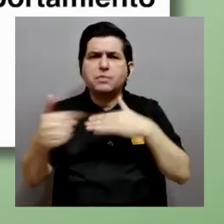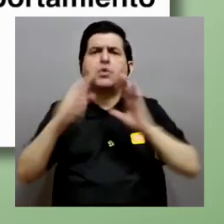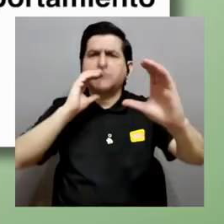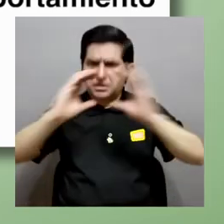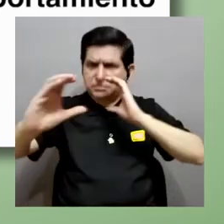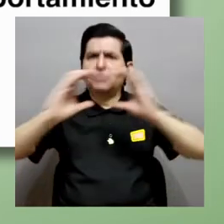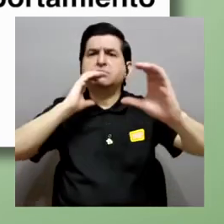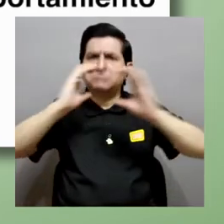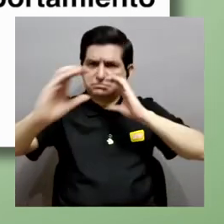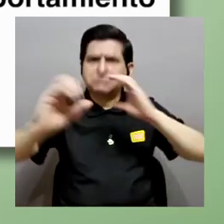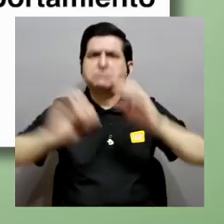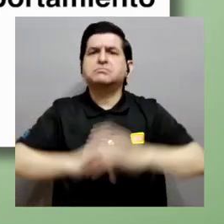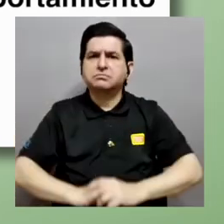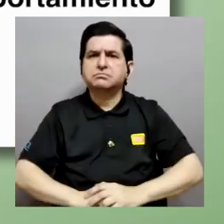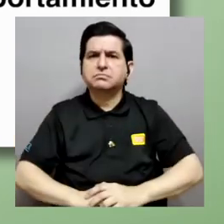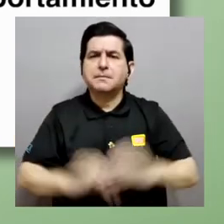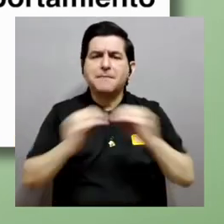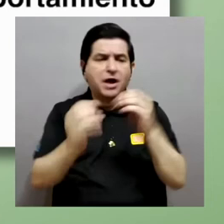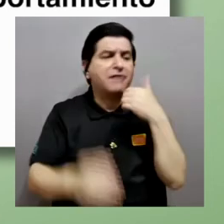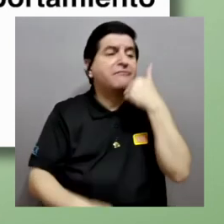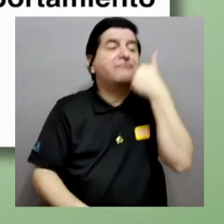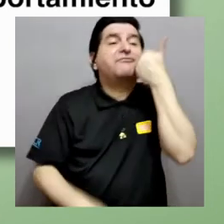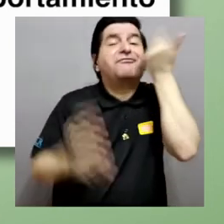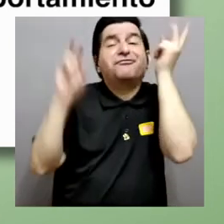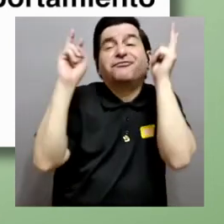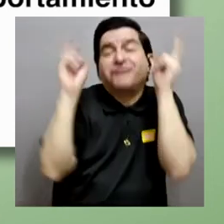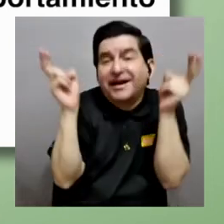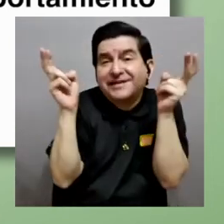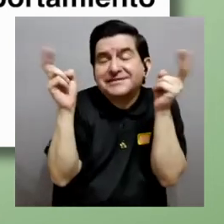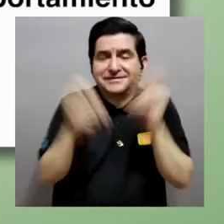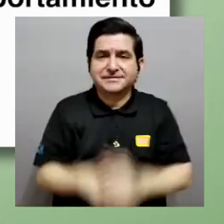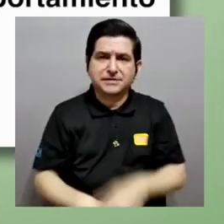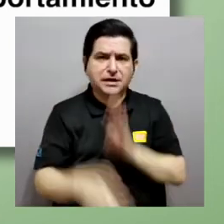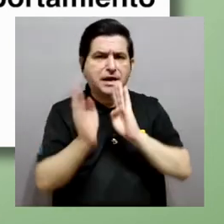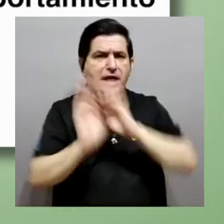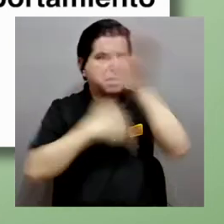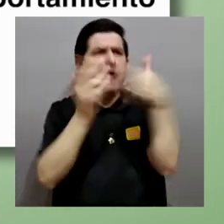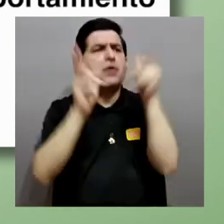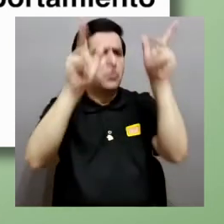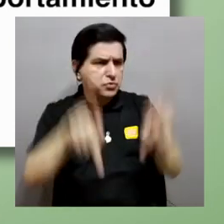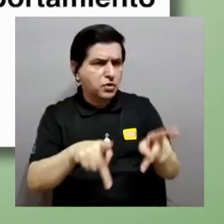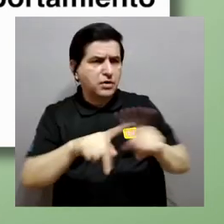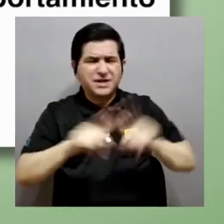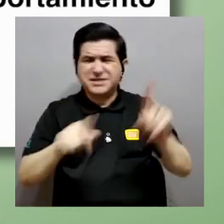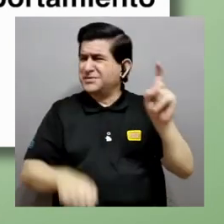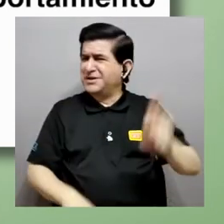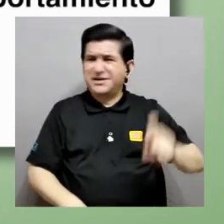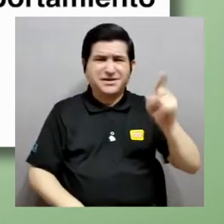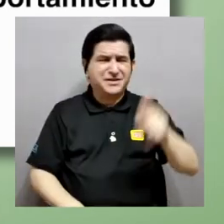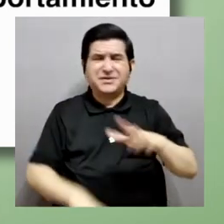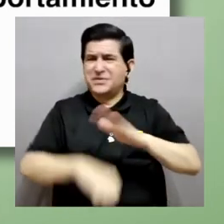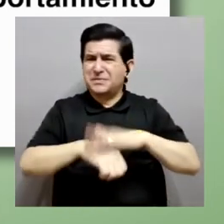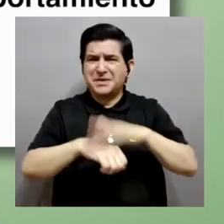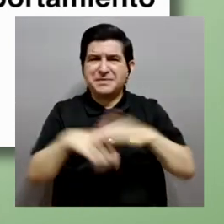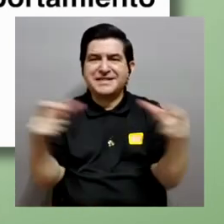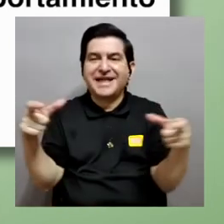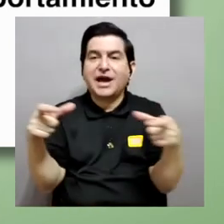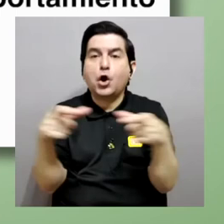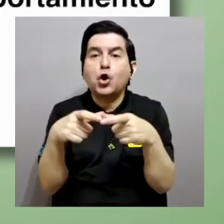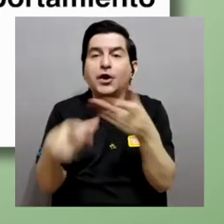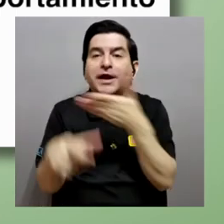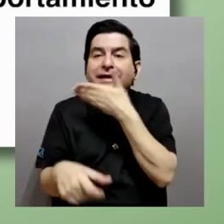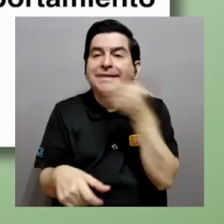que nos podemos comunicar más fácil desde el punto de vista que podemos hablar con cualquiera no necesariamente nos permite